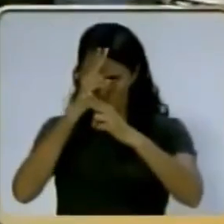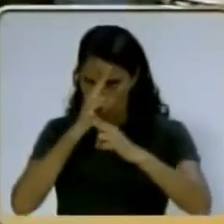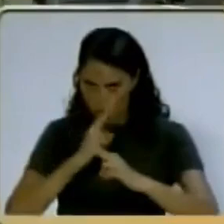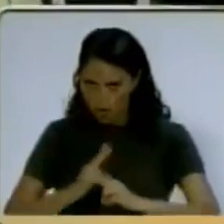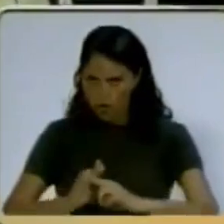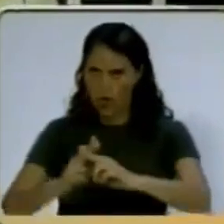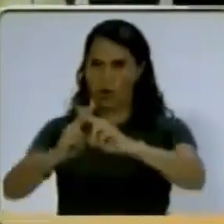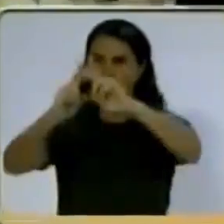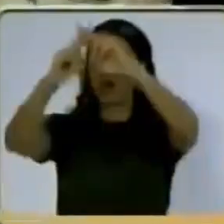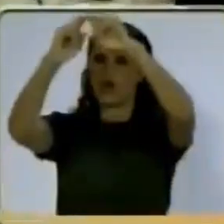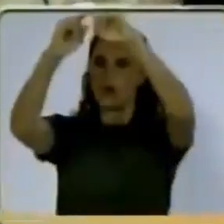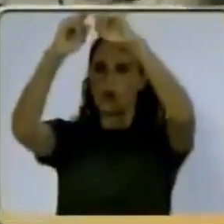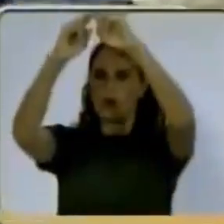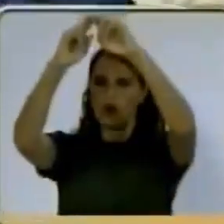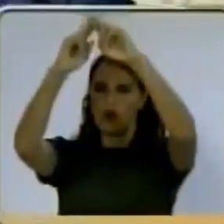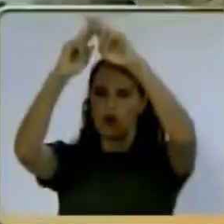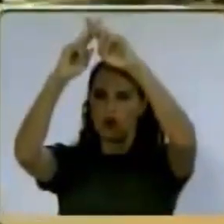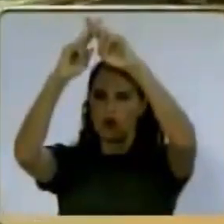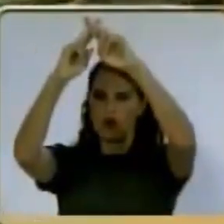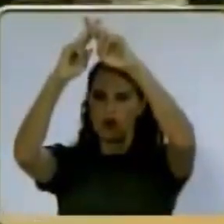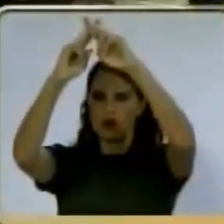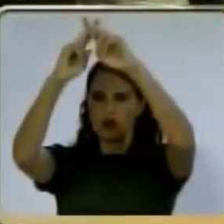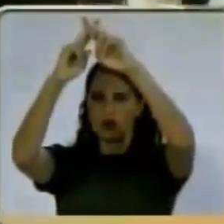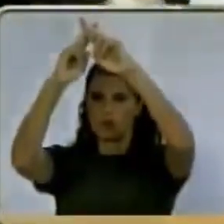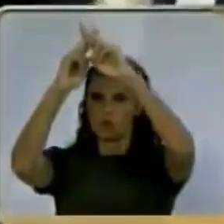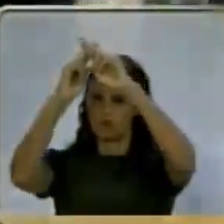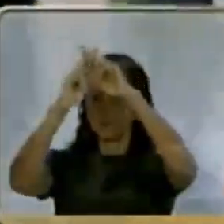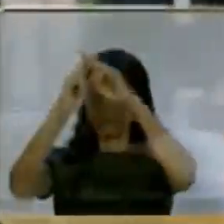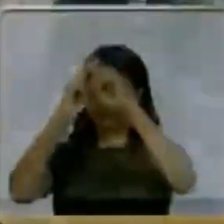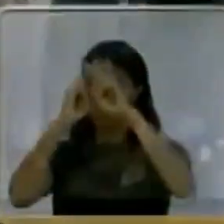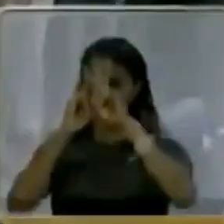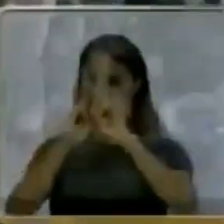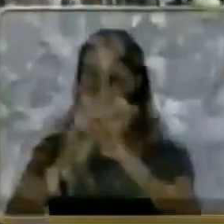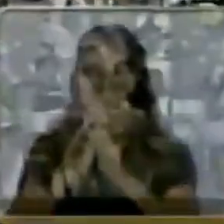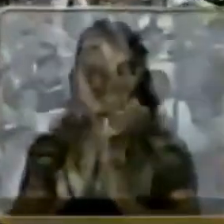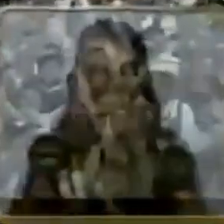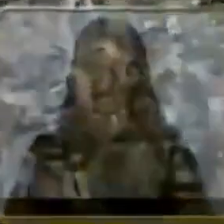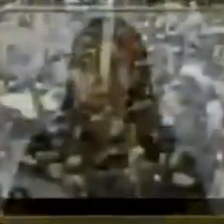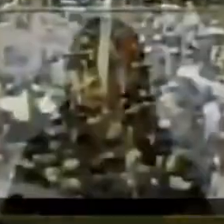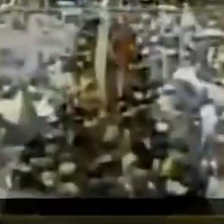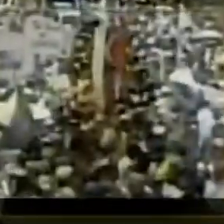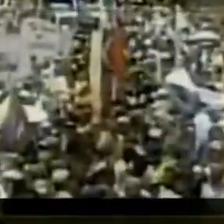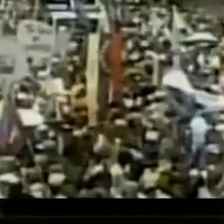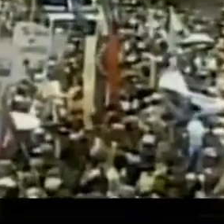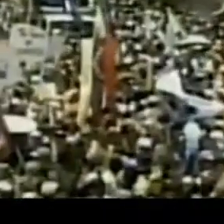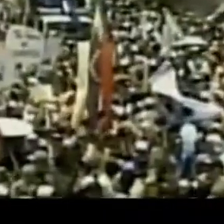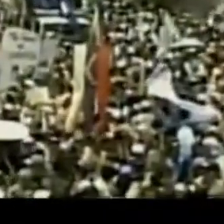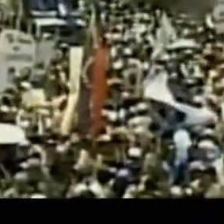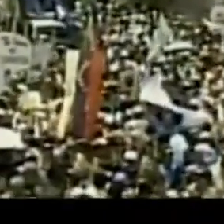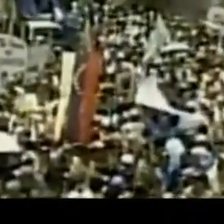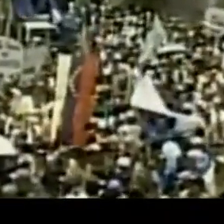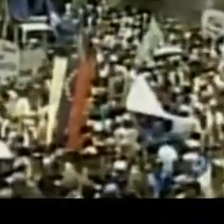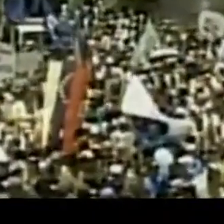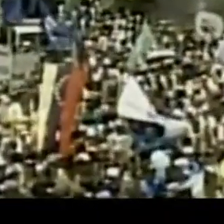al bravo pueblo que en tu